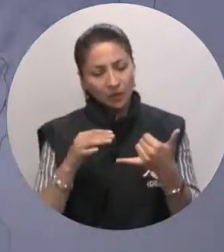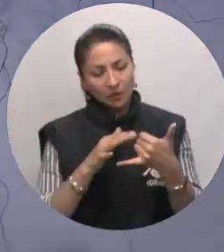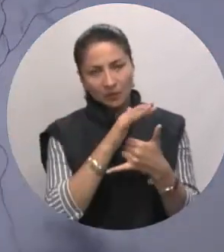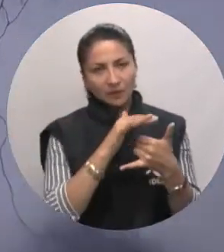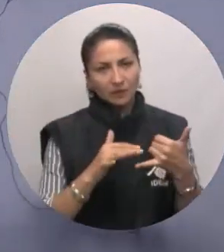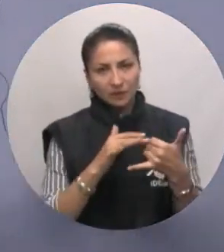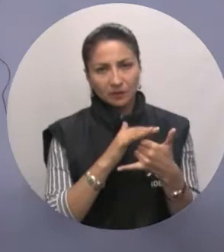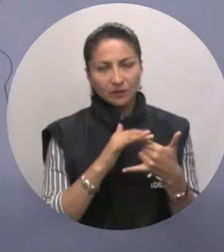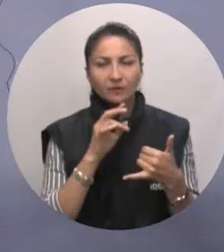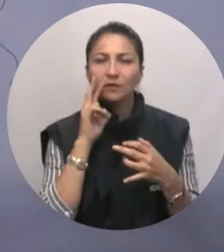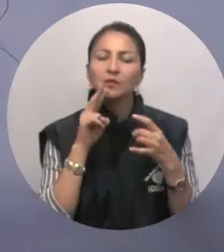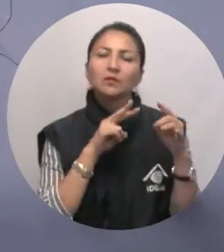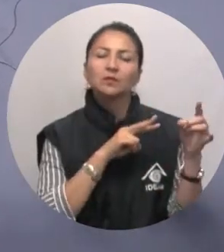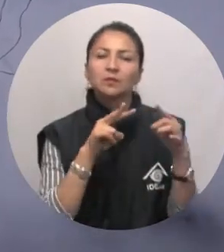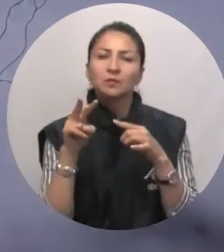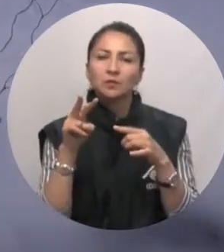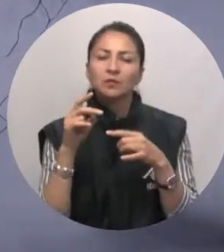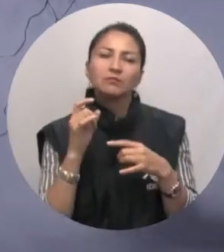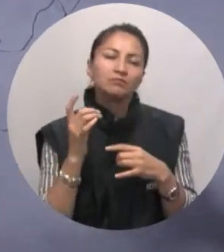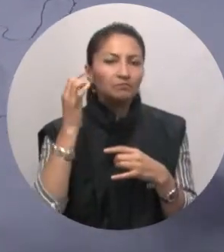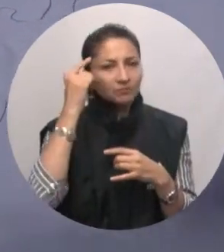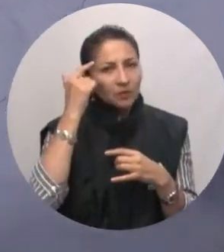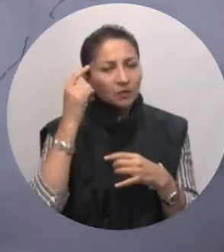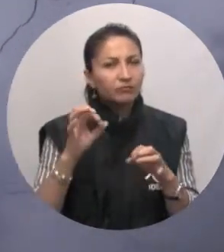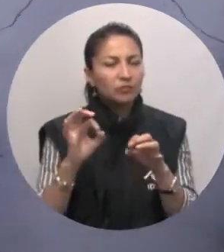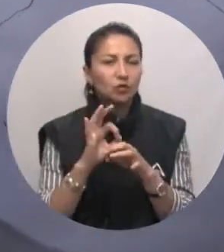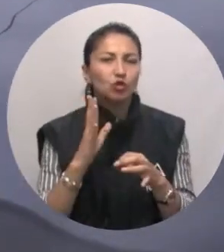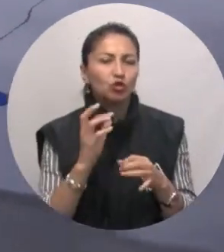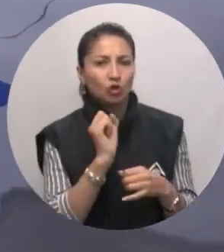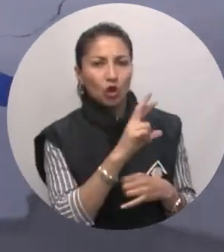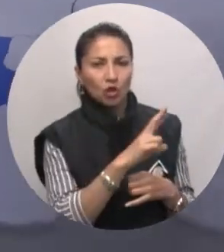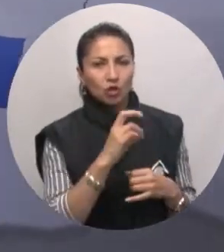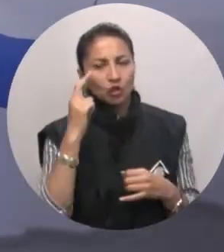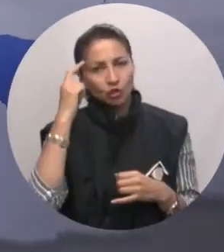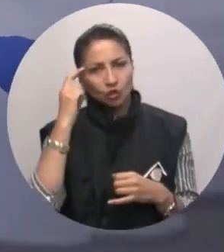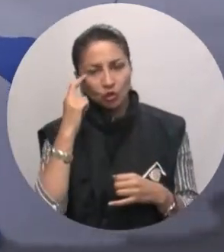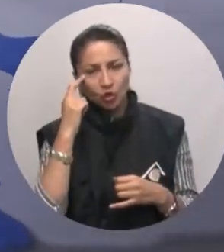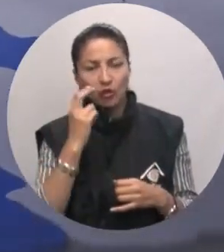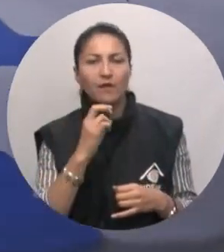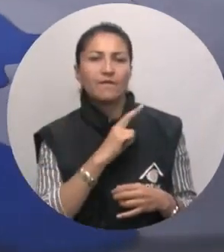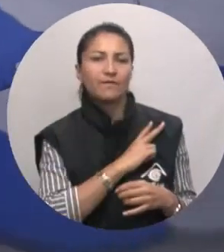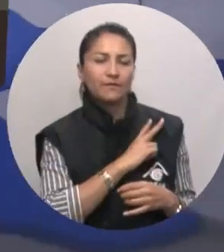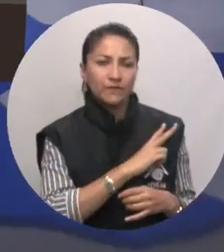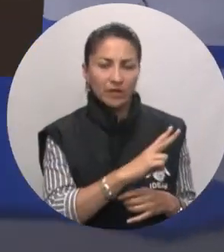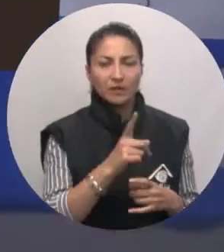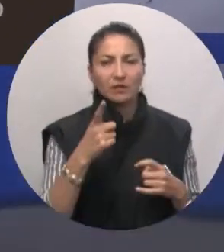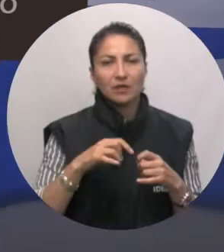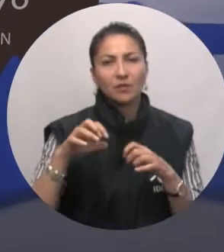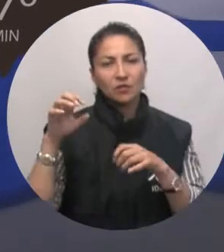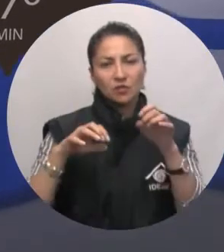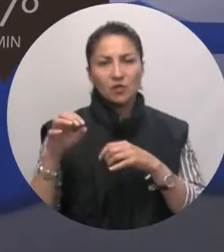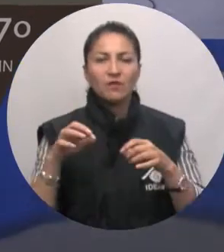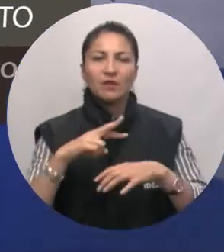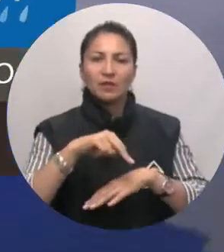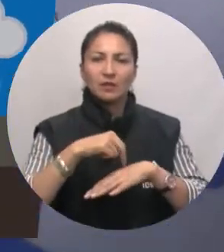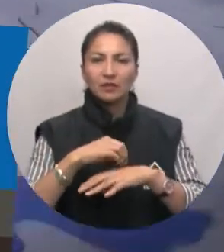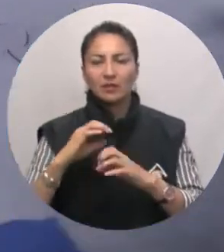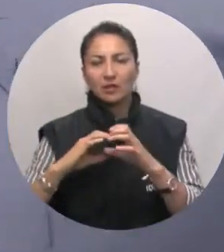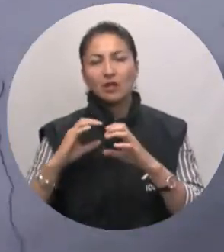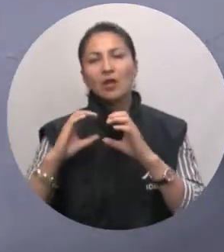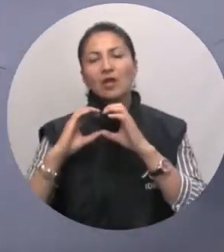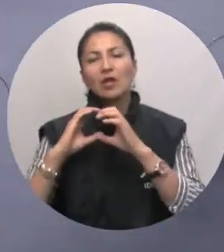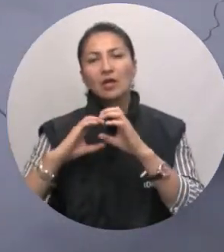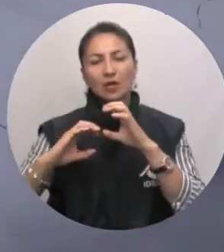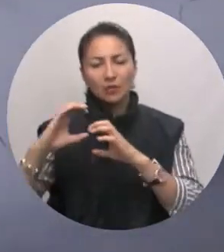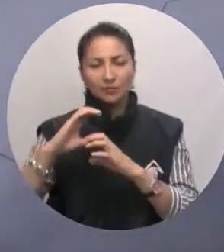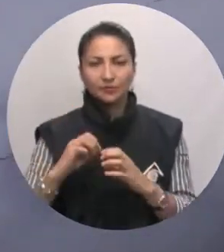Hacia la zona del litoral pacífico, estimamos lluvia sobre el oriente y sur de Chocó, norte del Valle, con llovizna sobre Nariño y Cauca.